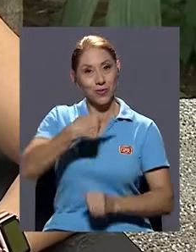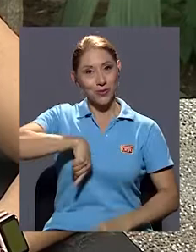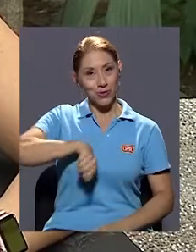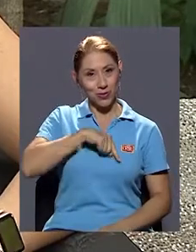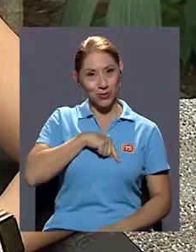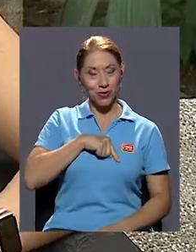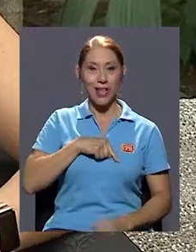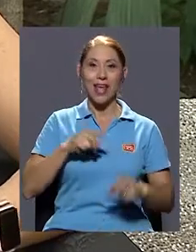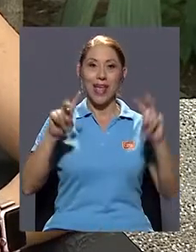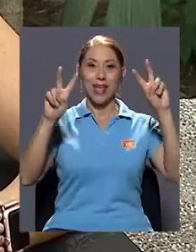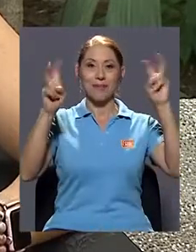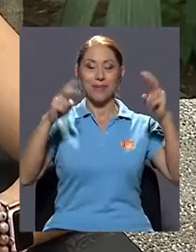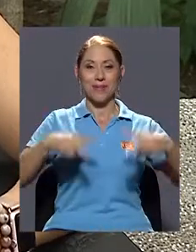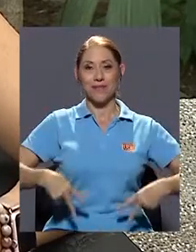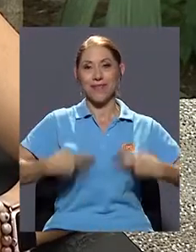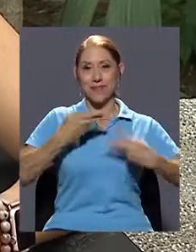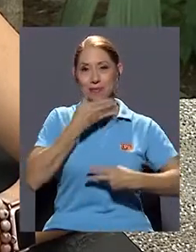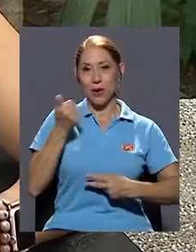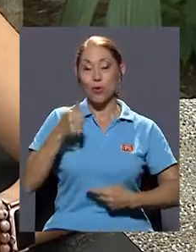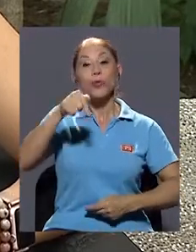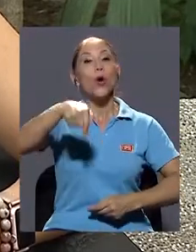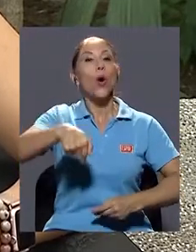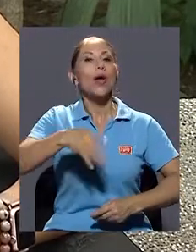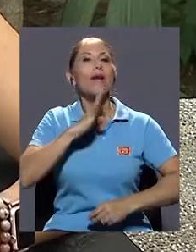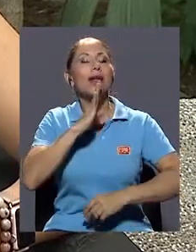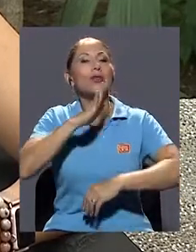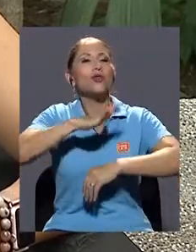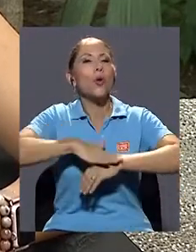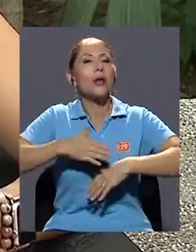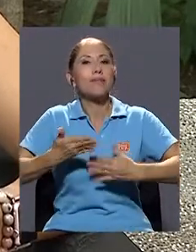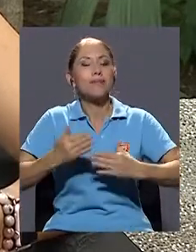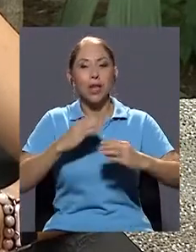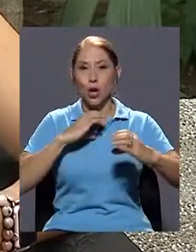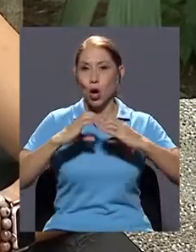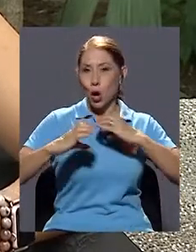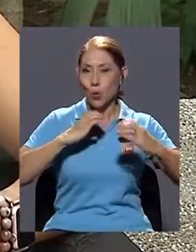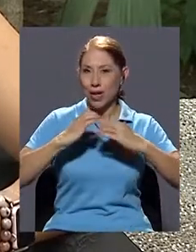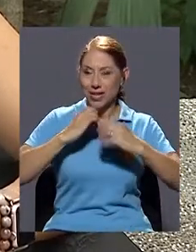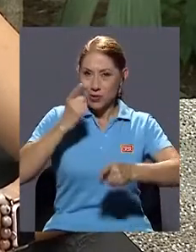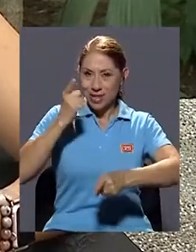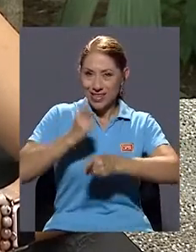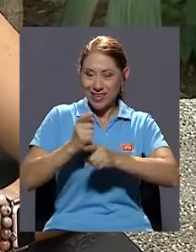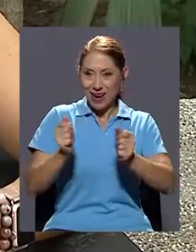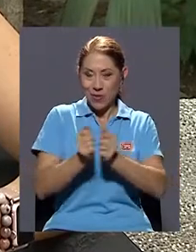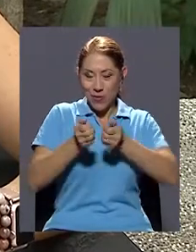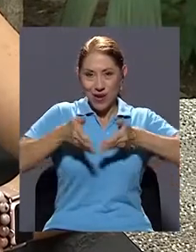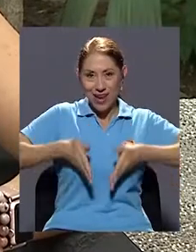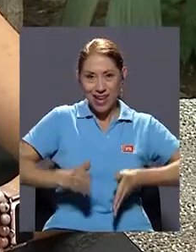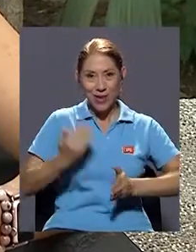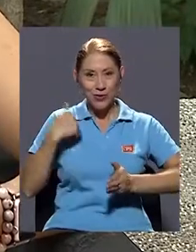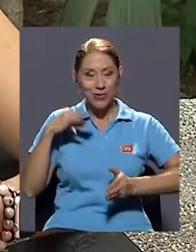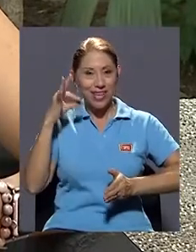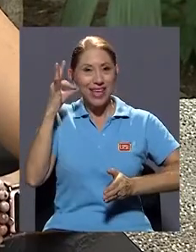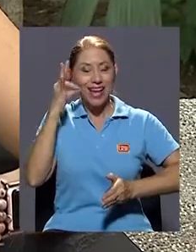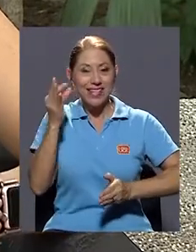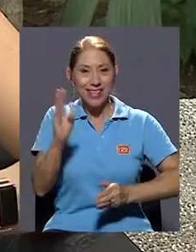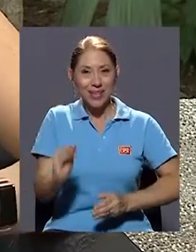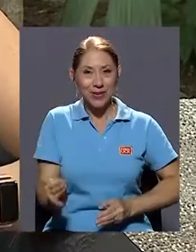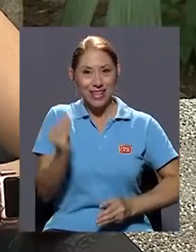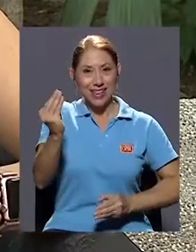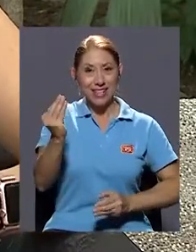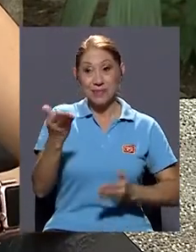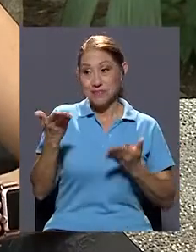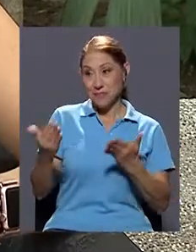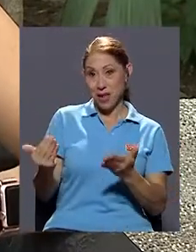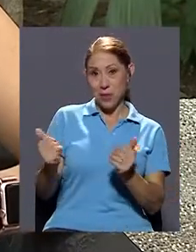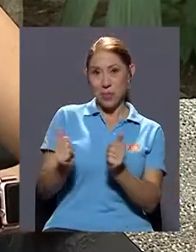continuar con nosotros en Vivir Mejor. El día de hoy, conversando acerca de la comunicación asertiva con hijos e hijas adolescentes.